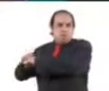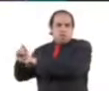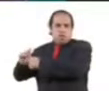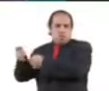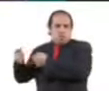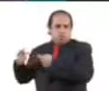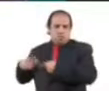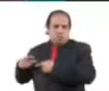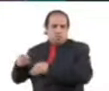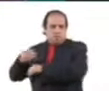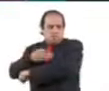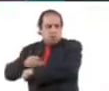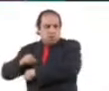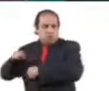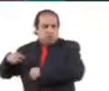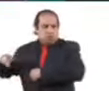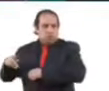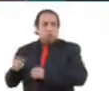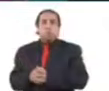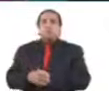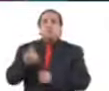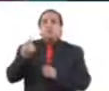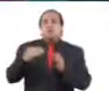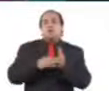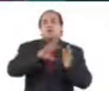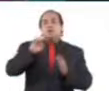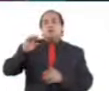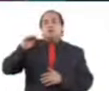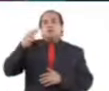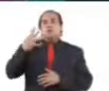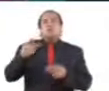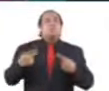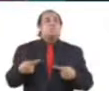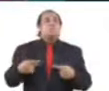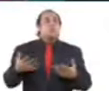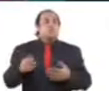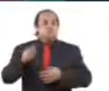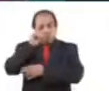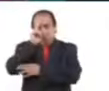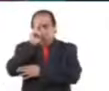.594 prohibiciones a la persona agresora de intimidar o molestia